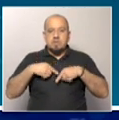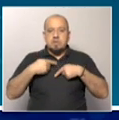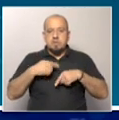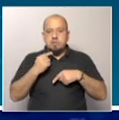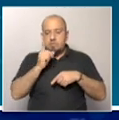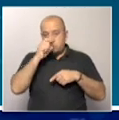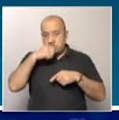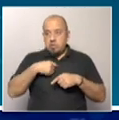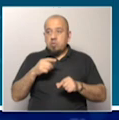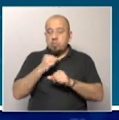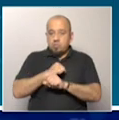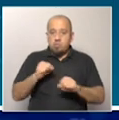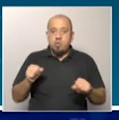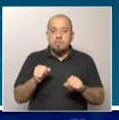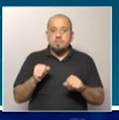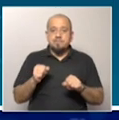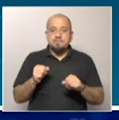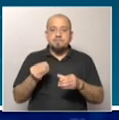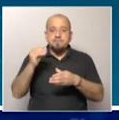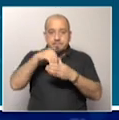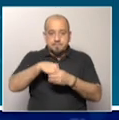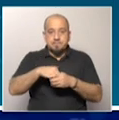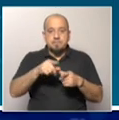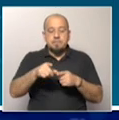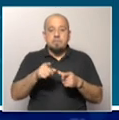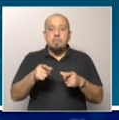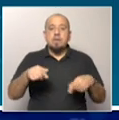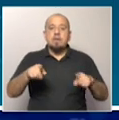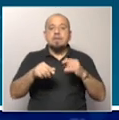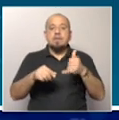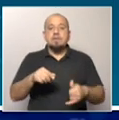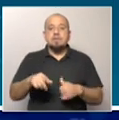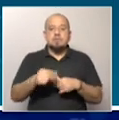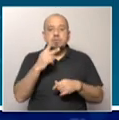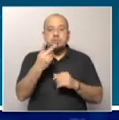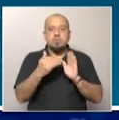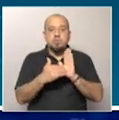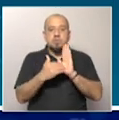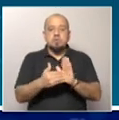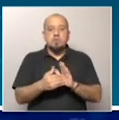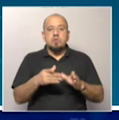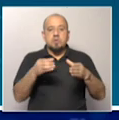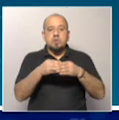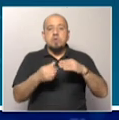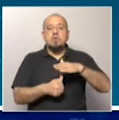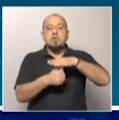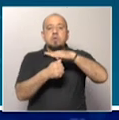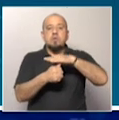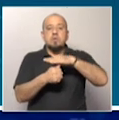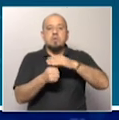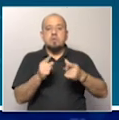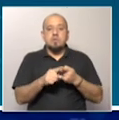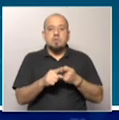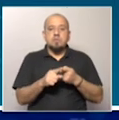Montevideo podría influir en sus decisiones en virtud de tener dos representantes en el Consejo Directivo, bueno,